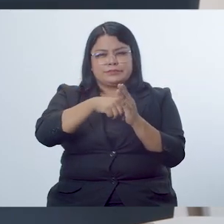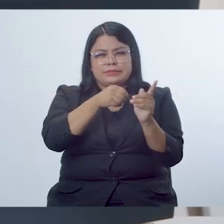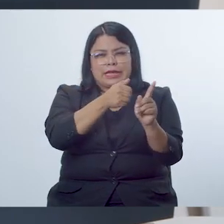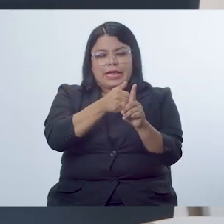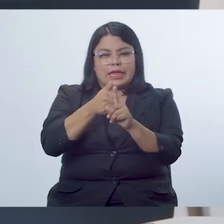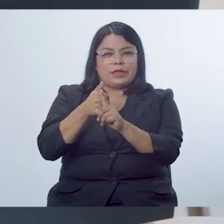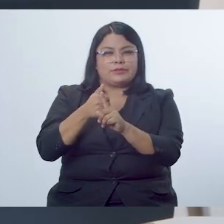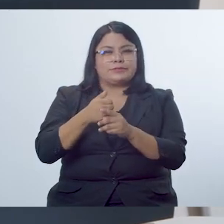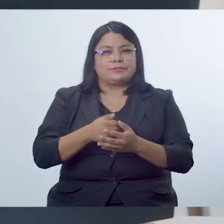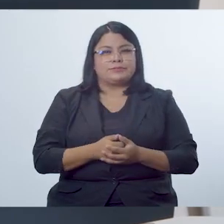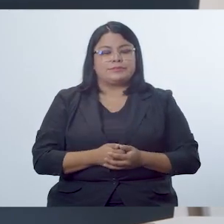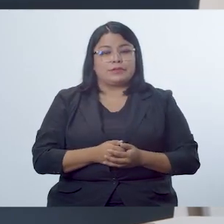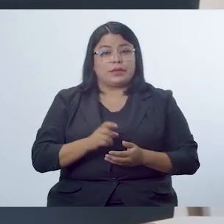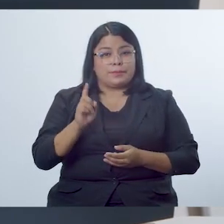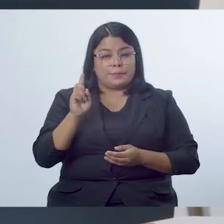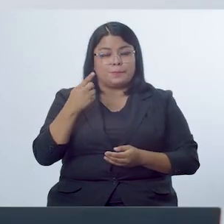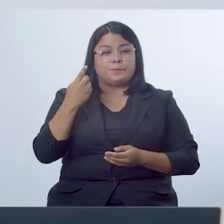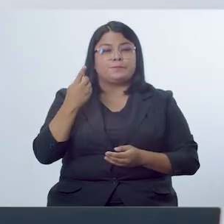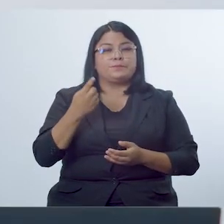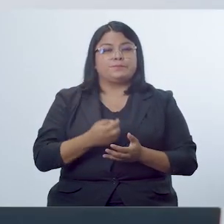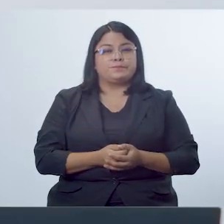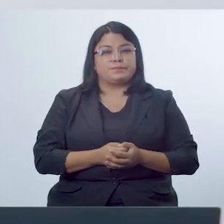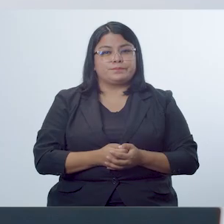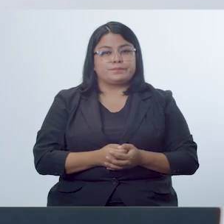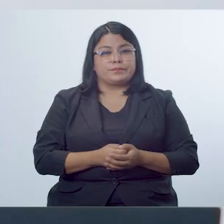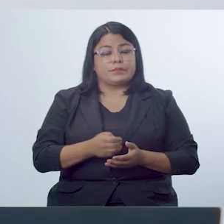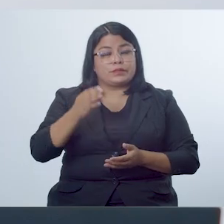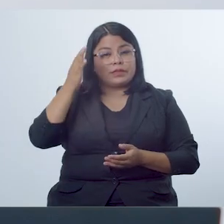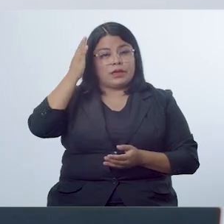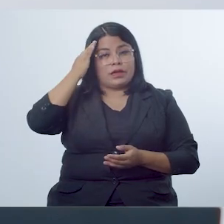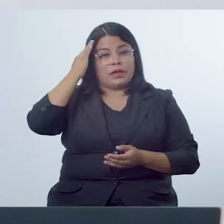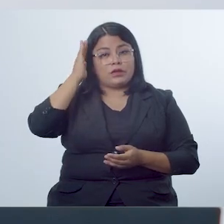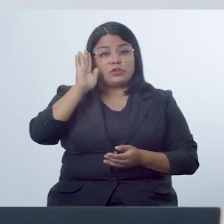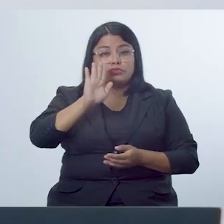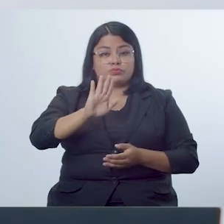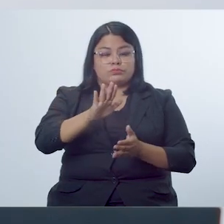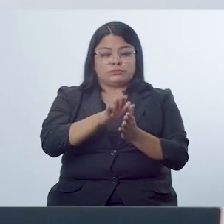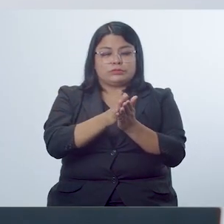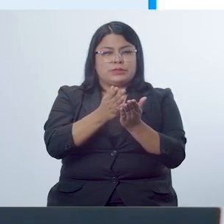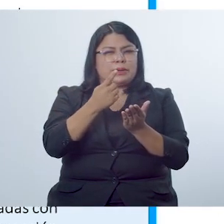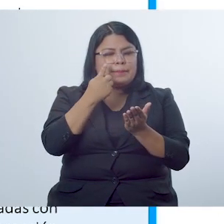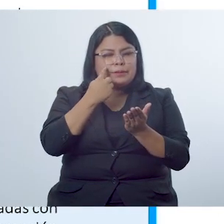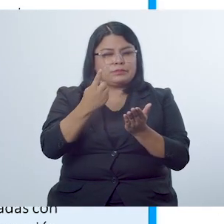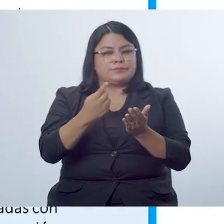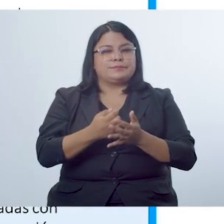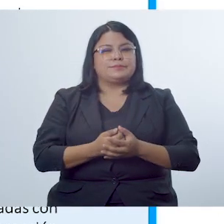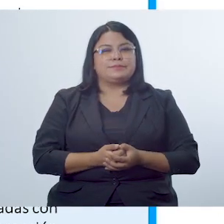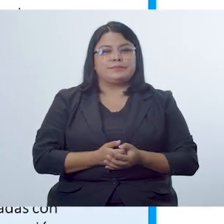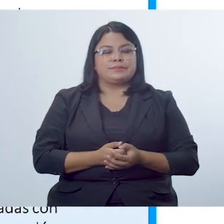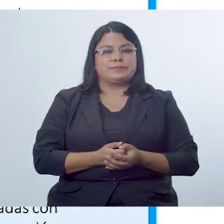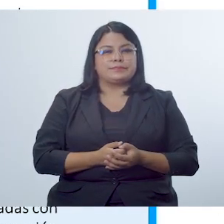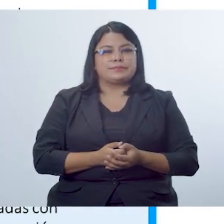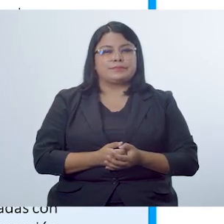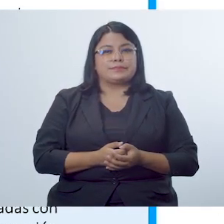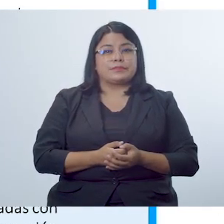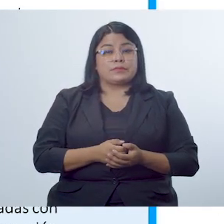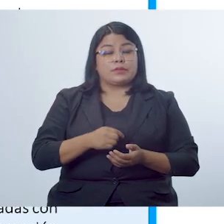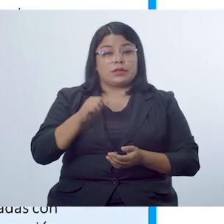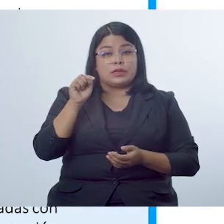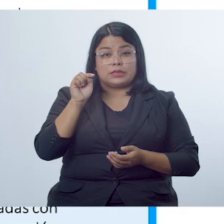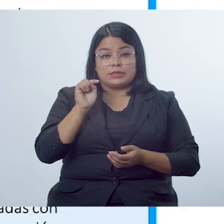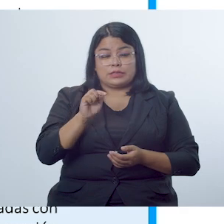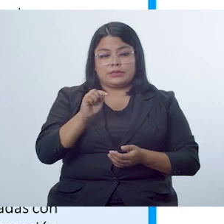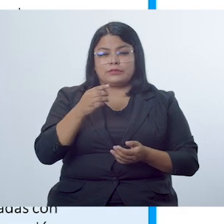cada una de sus partes y la primera de estas, conoce tu libro de texto. Veamos. En esta sección,